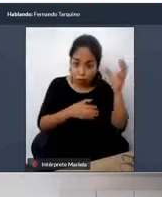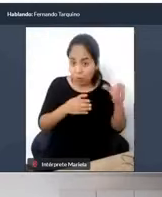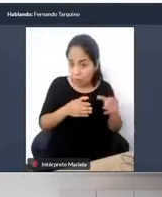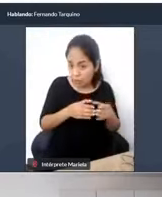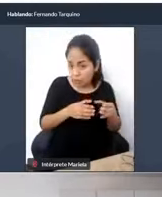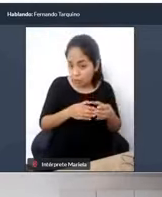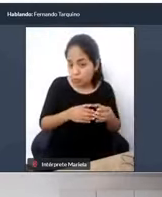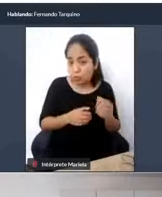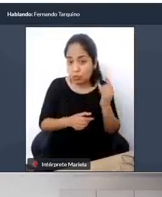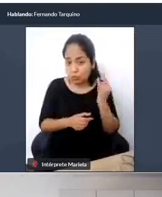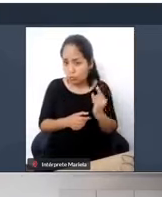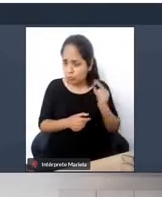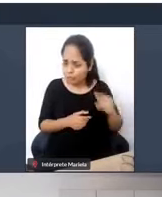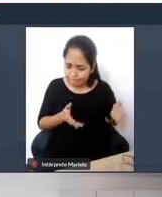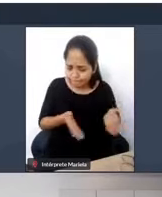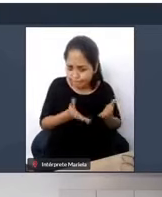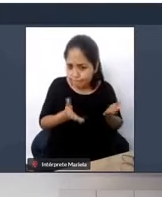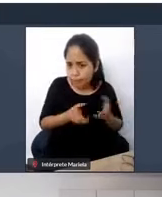de la tecnología, ¿no?